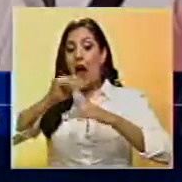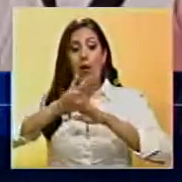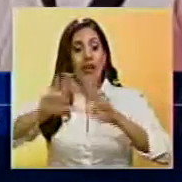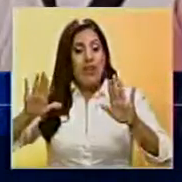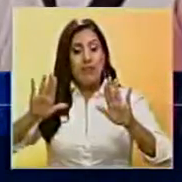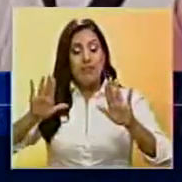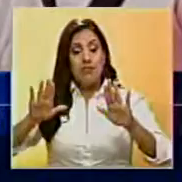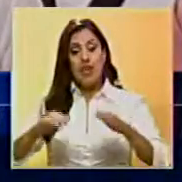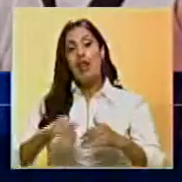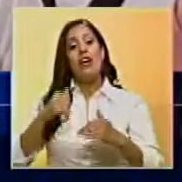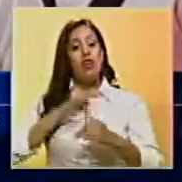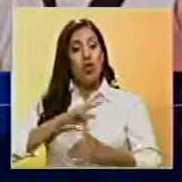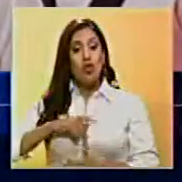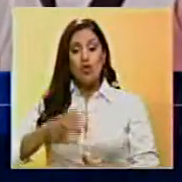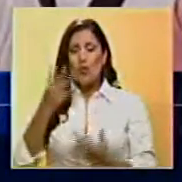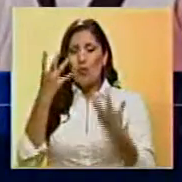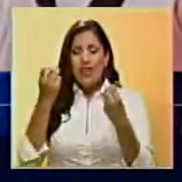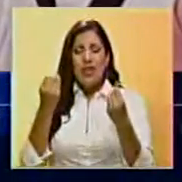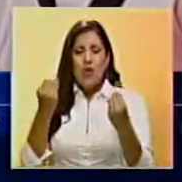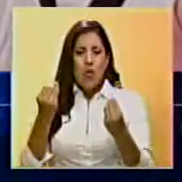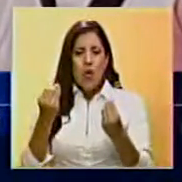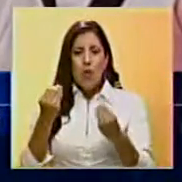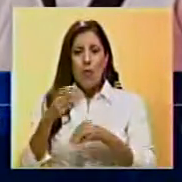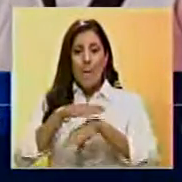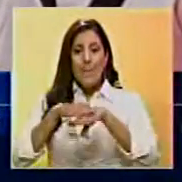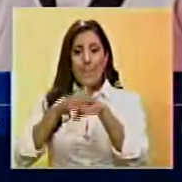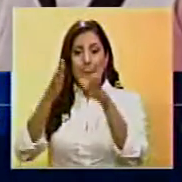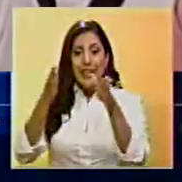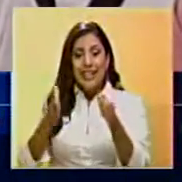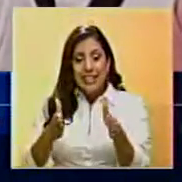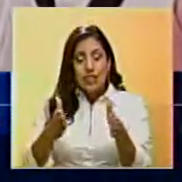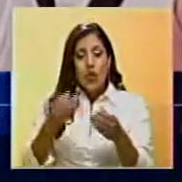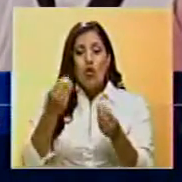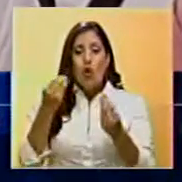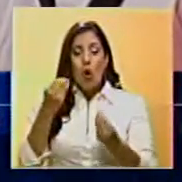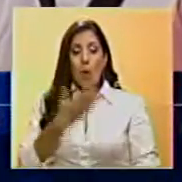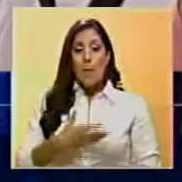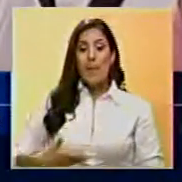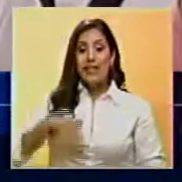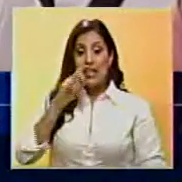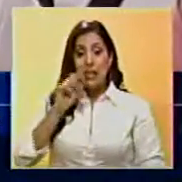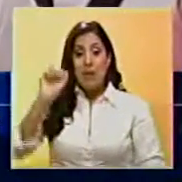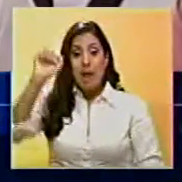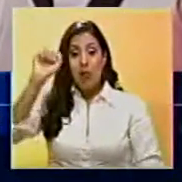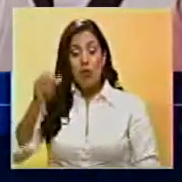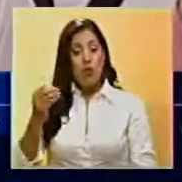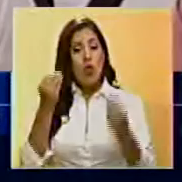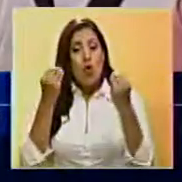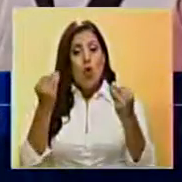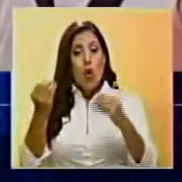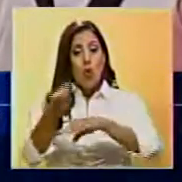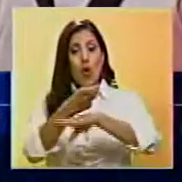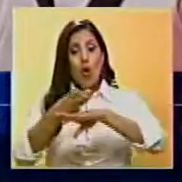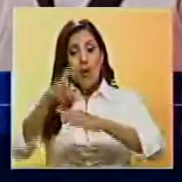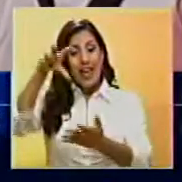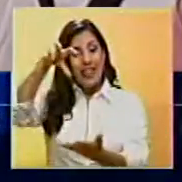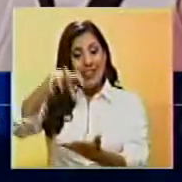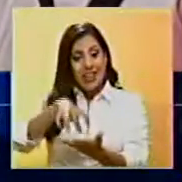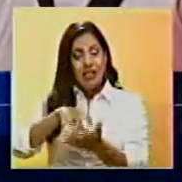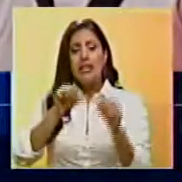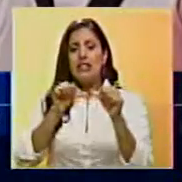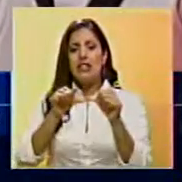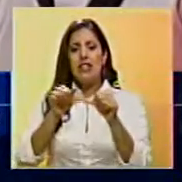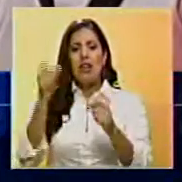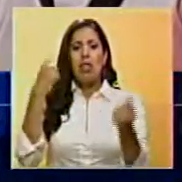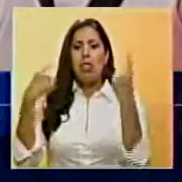muertos. No entendemos de cómo el ministro, de cómo el presidente de la República, de cómo el gobernador del Estado sigue